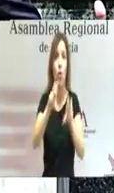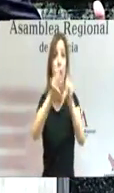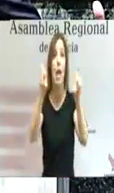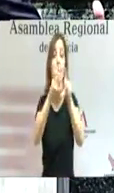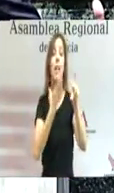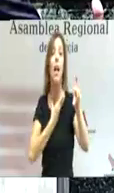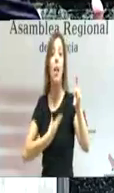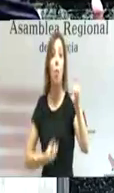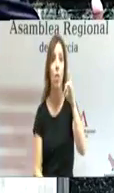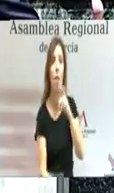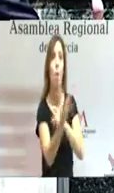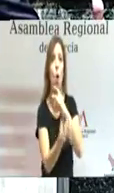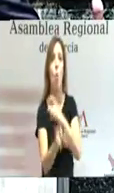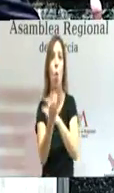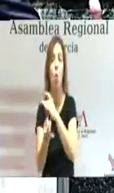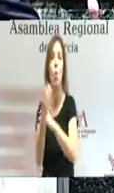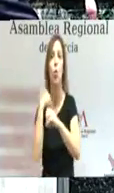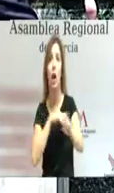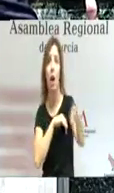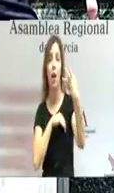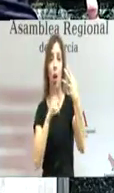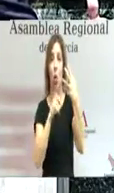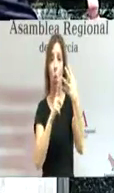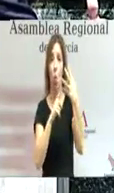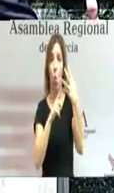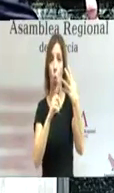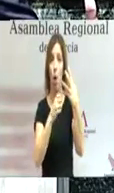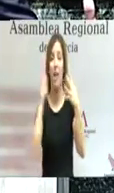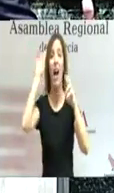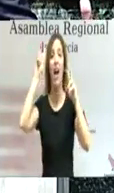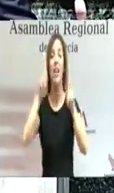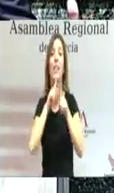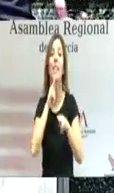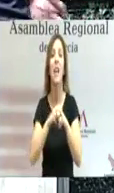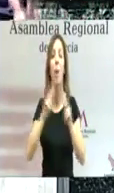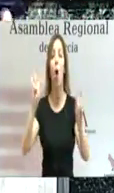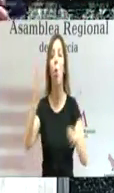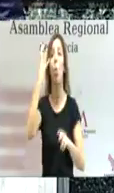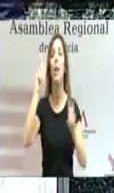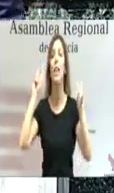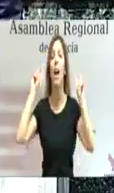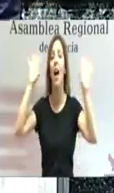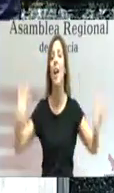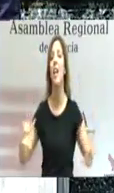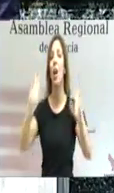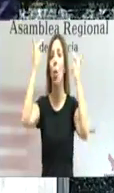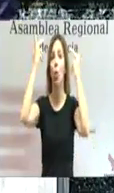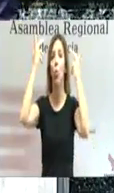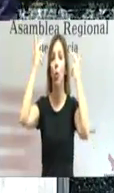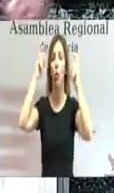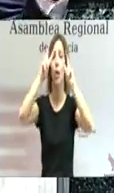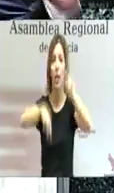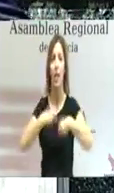regionales a la cuarta, a lo que se conoce como la cuarta revolución industrial con el plan Industria 4.0.